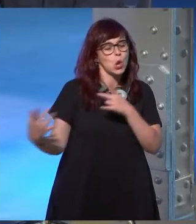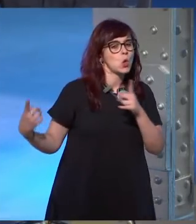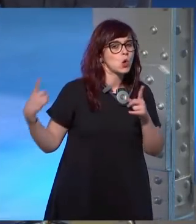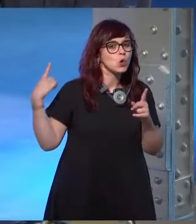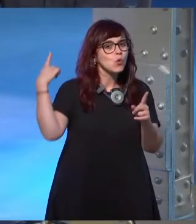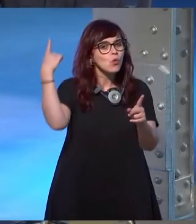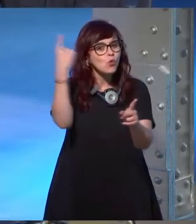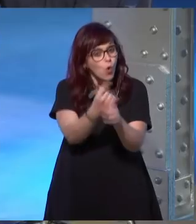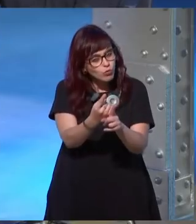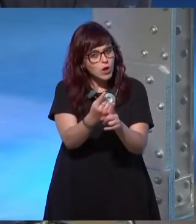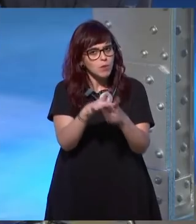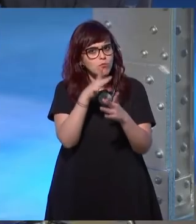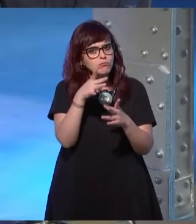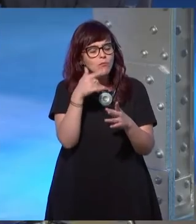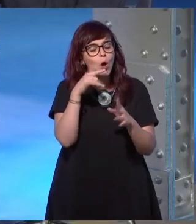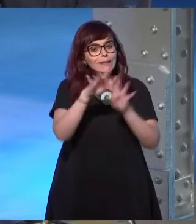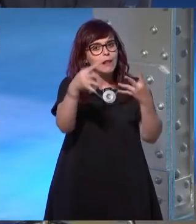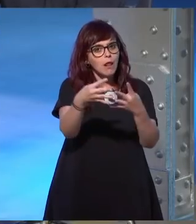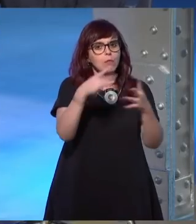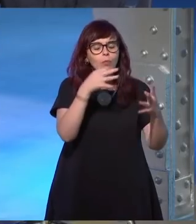pero donde podemos contestar por fin